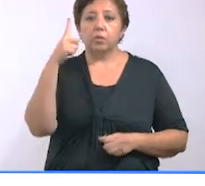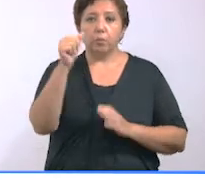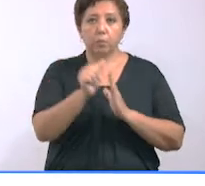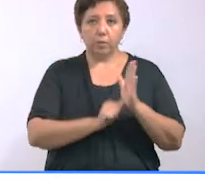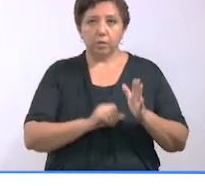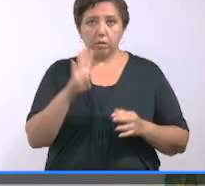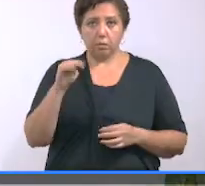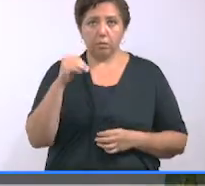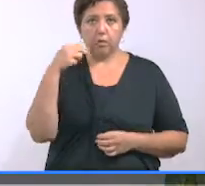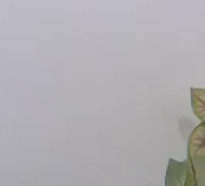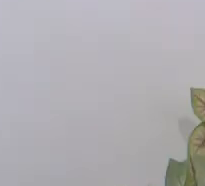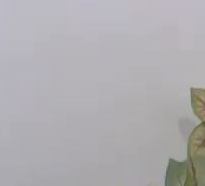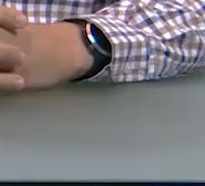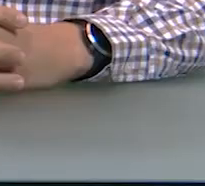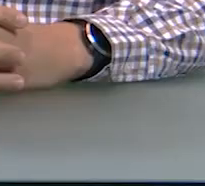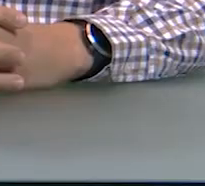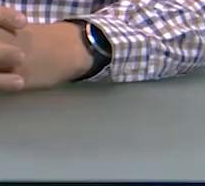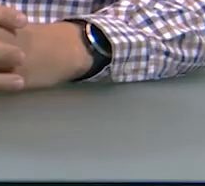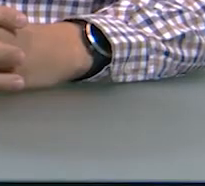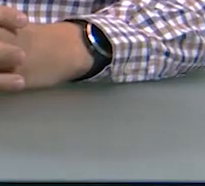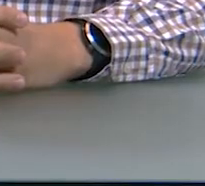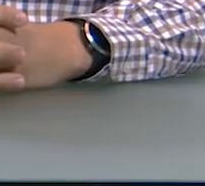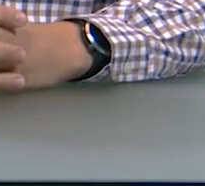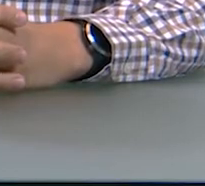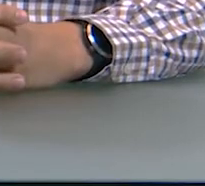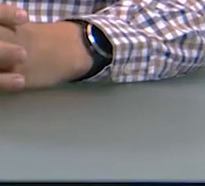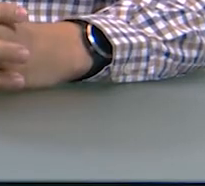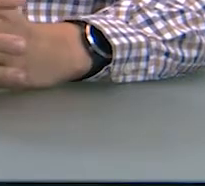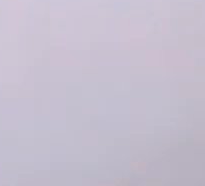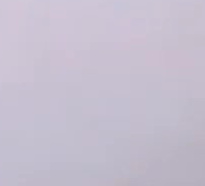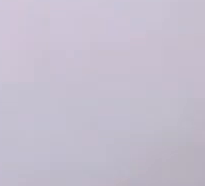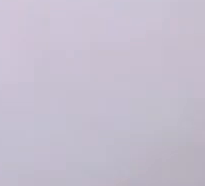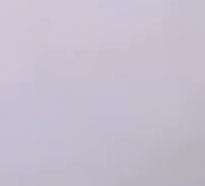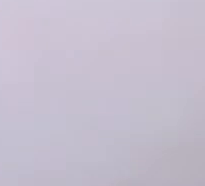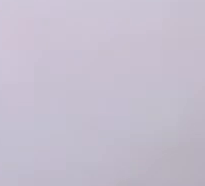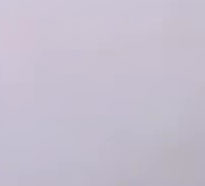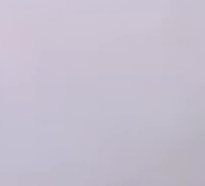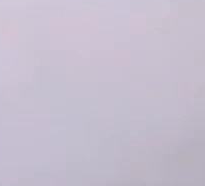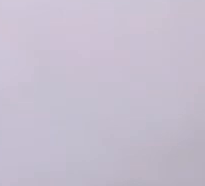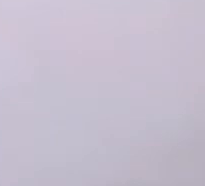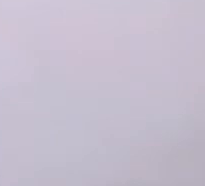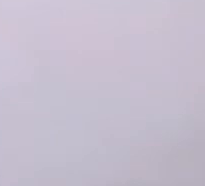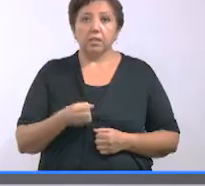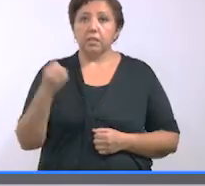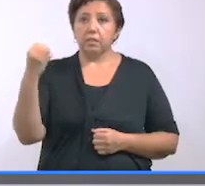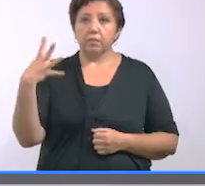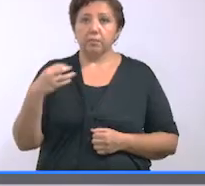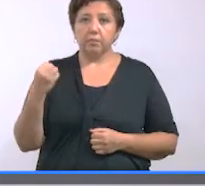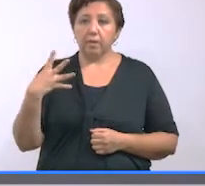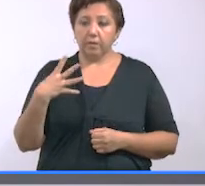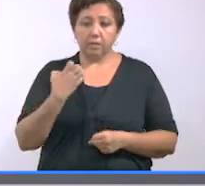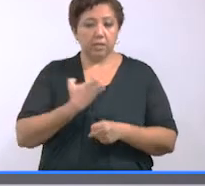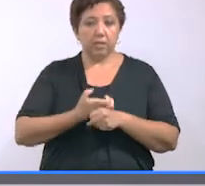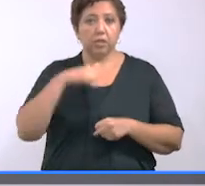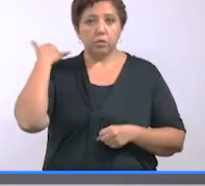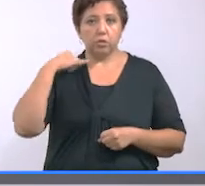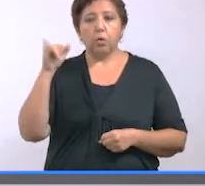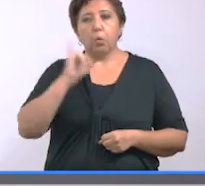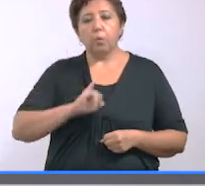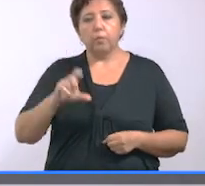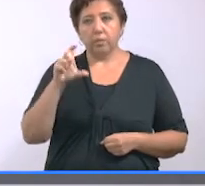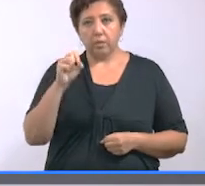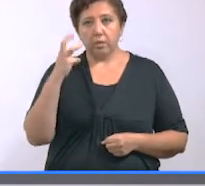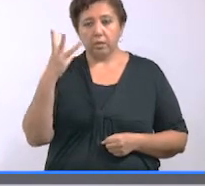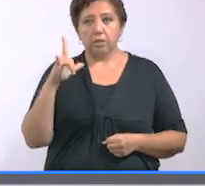mes a 98 años. Hasta aquí el reporte, señor secretario. Estos son los indicadores del semáforo estatal de Yucatán este jueves